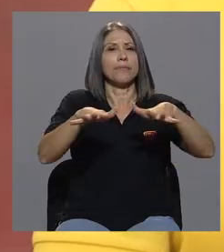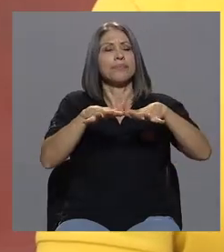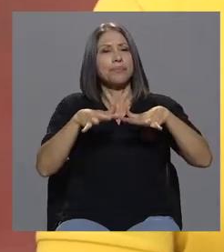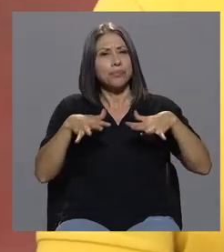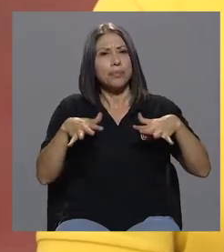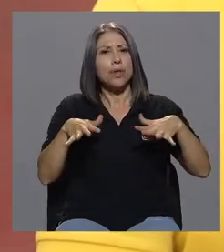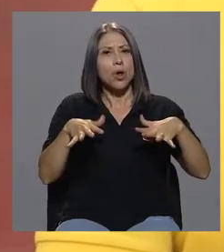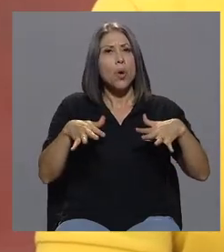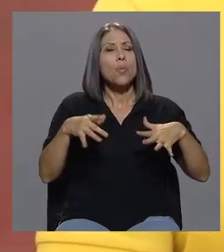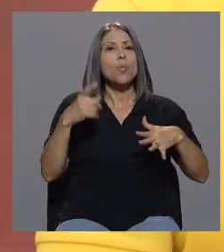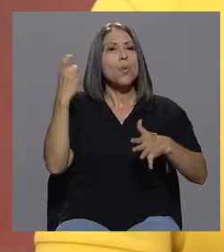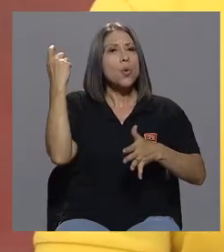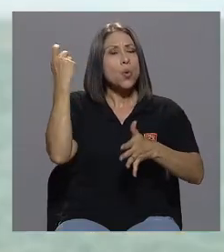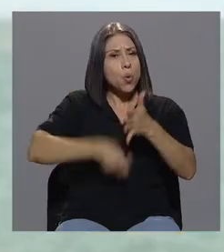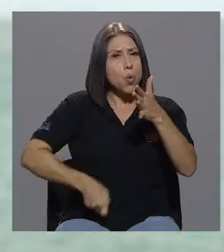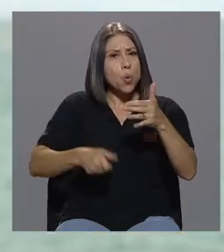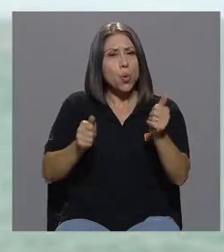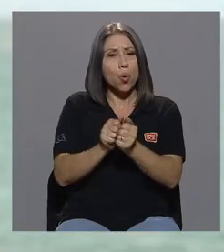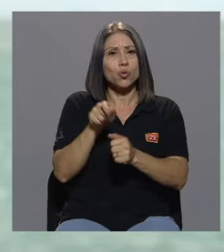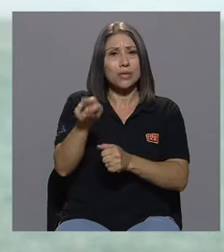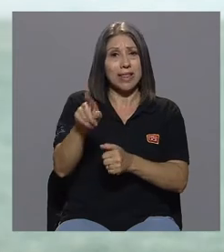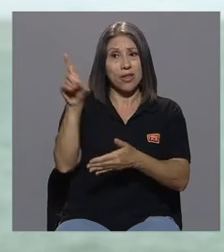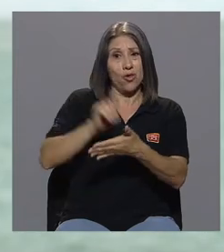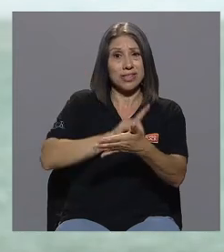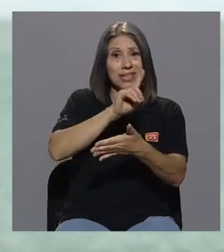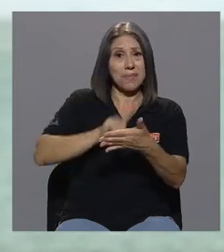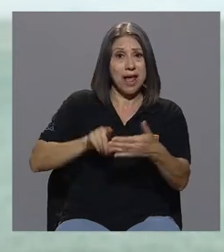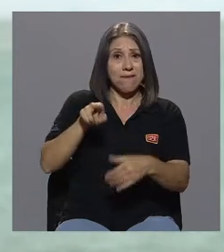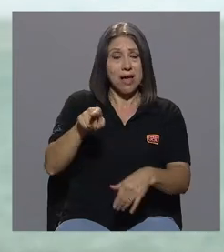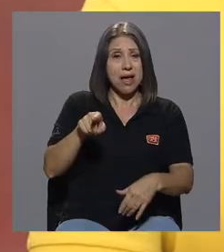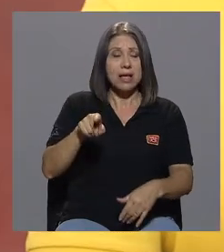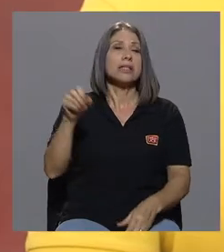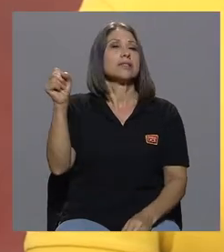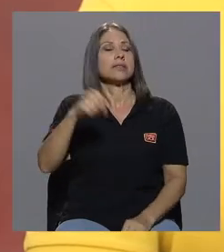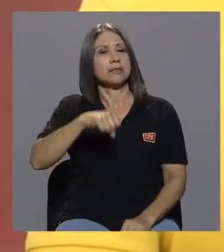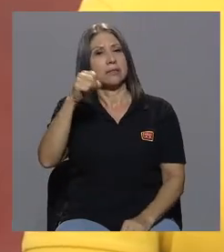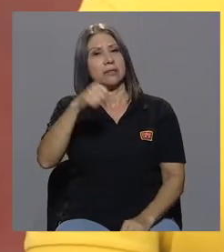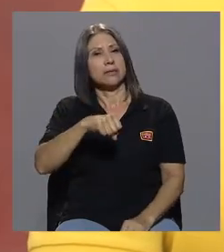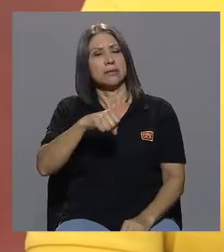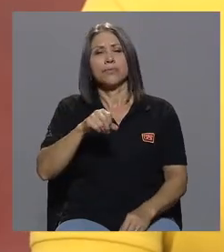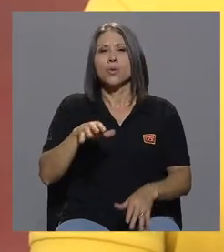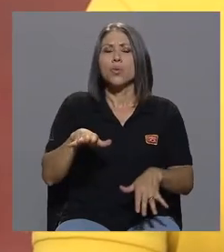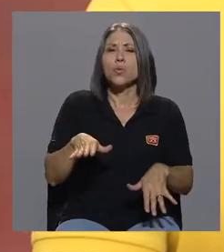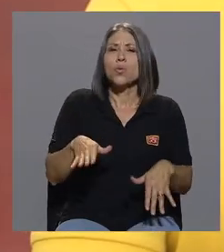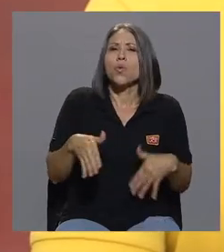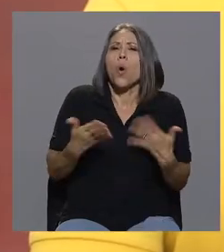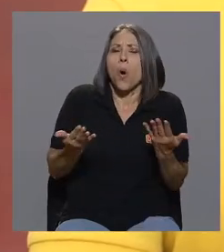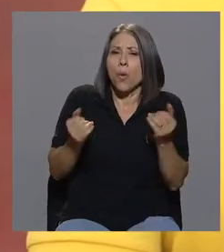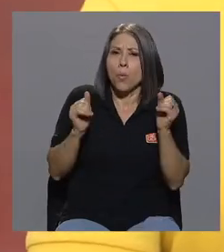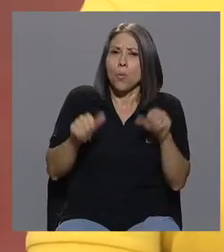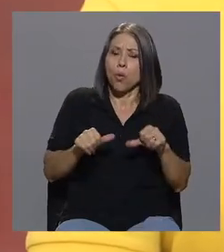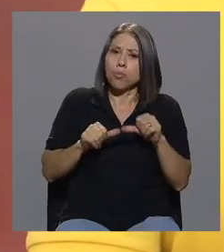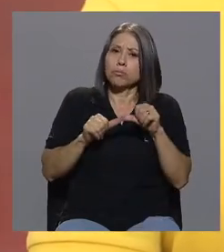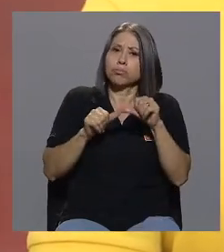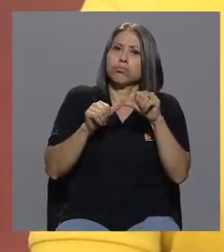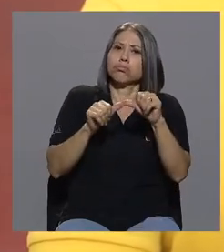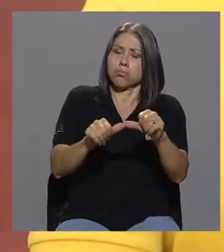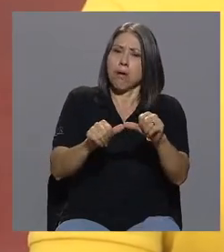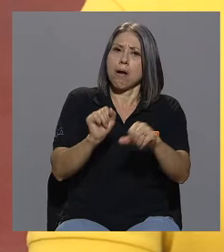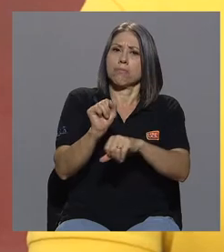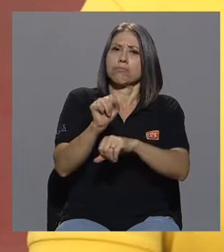era muy crudo con usted, que le discriminaba. Sí, por supuesto. ¿Cómo pudo sobrevivir ante esa etapa y cómo